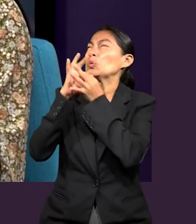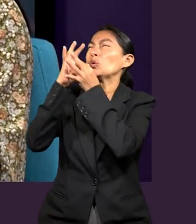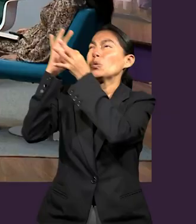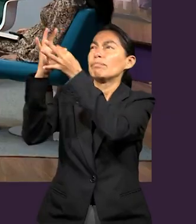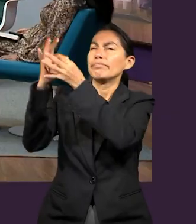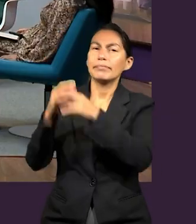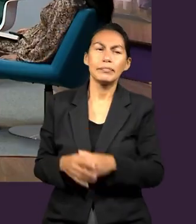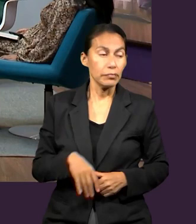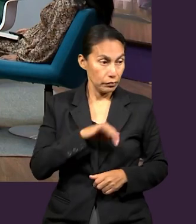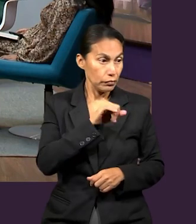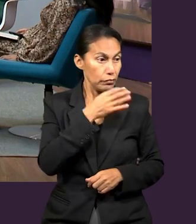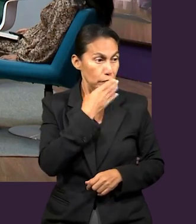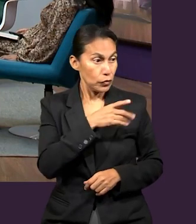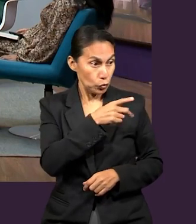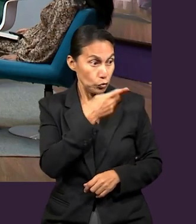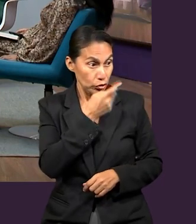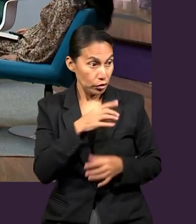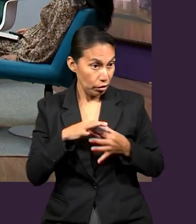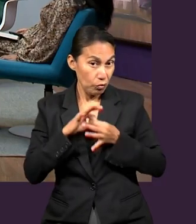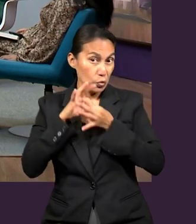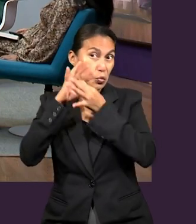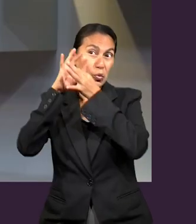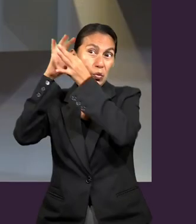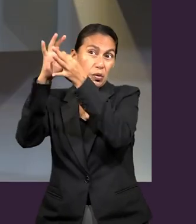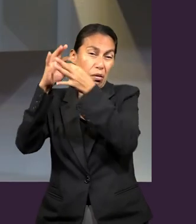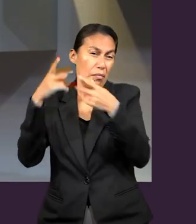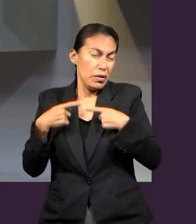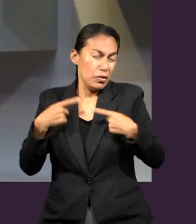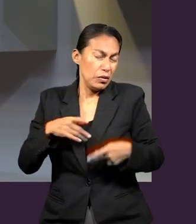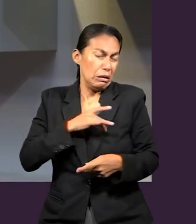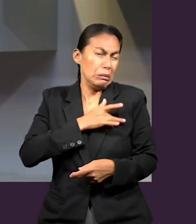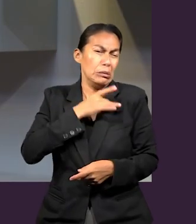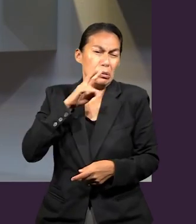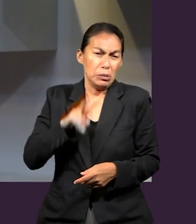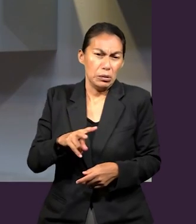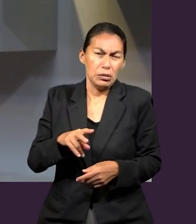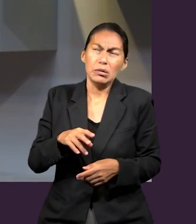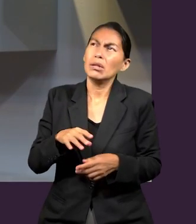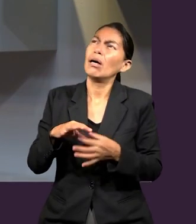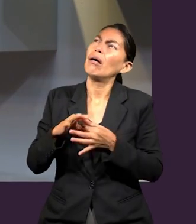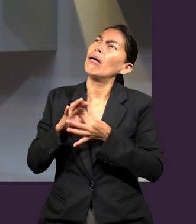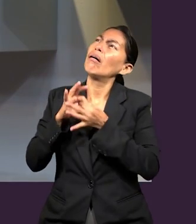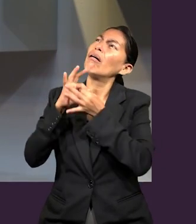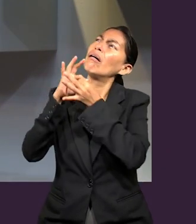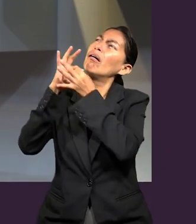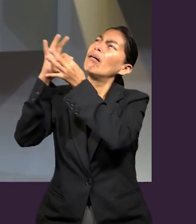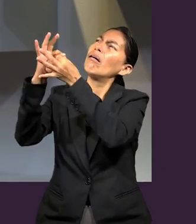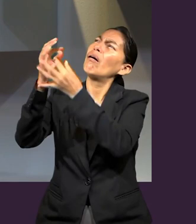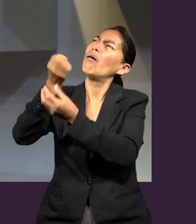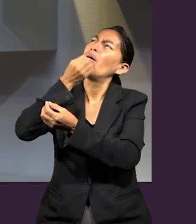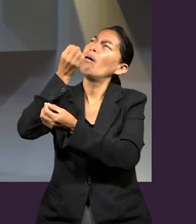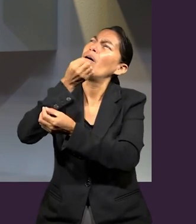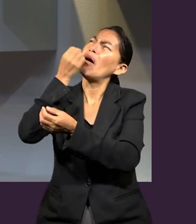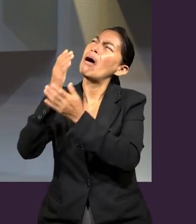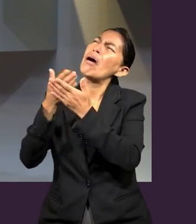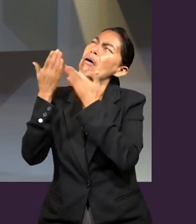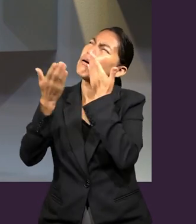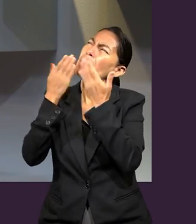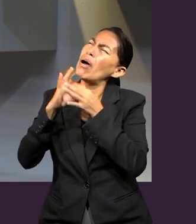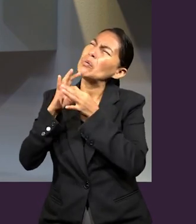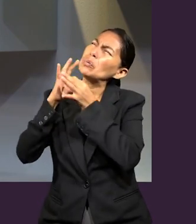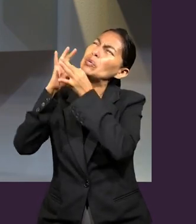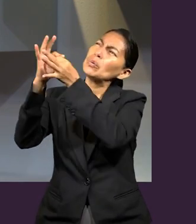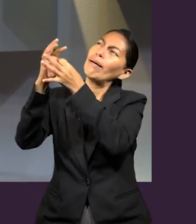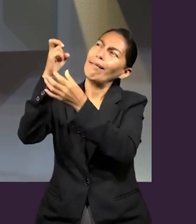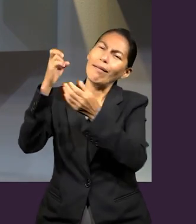Tener la conexión, lo que tú bien mencionaste, Sonia. O sea, la seguridad de que alguien que busque a Dios de manera sincera va a